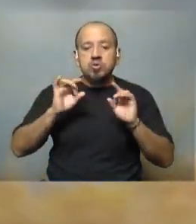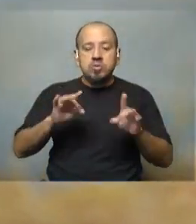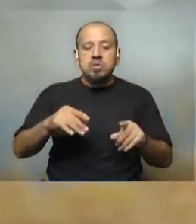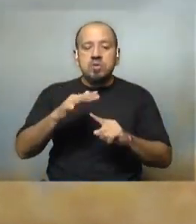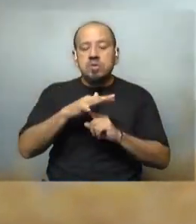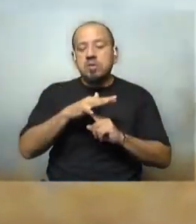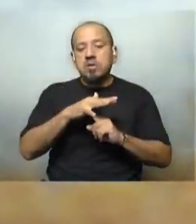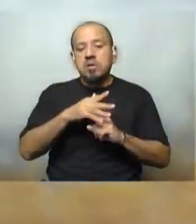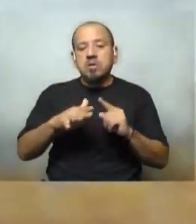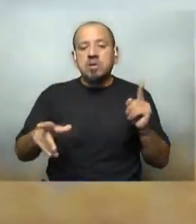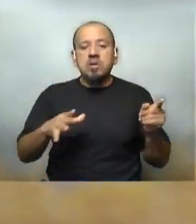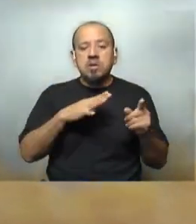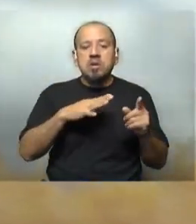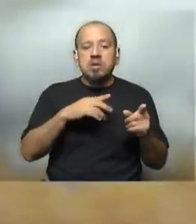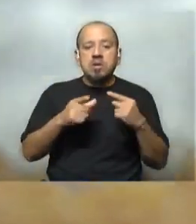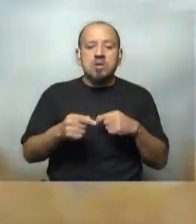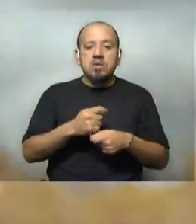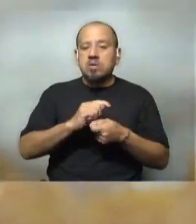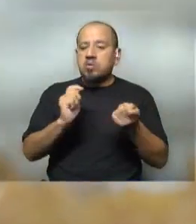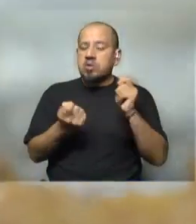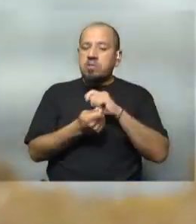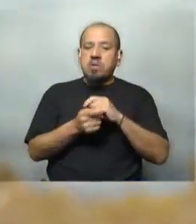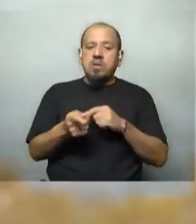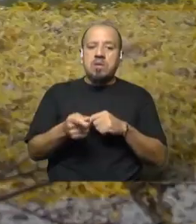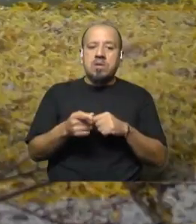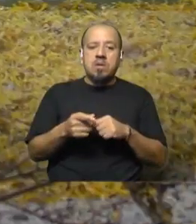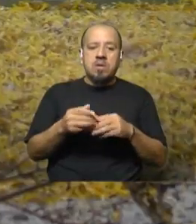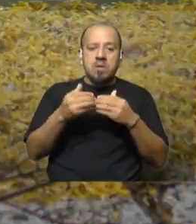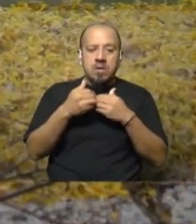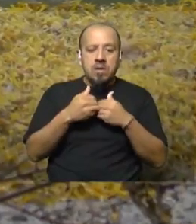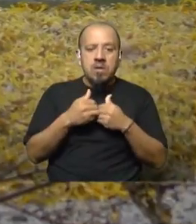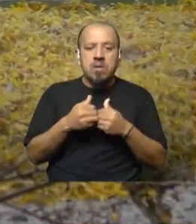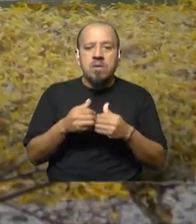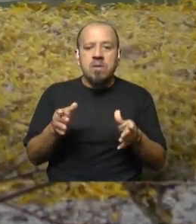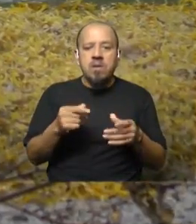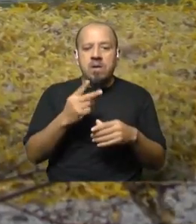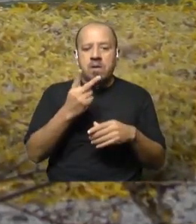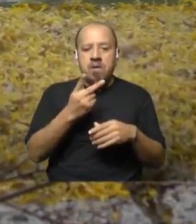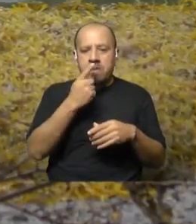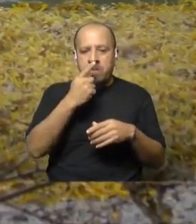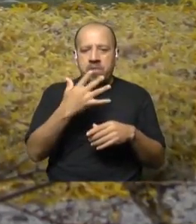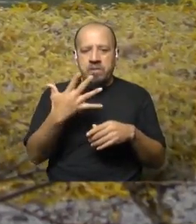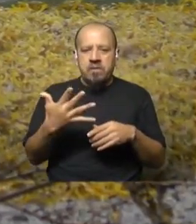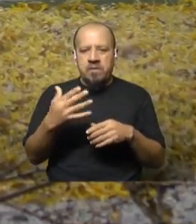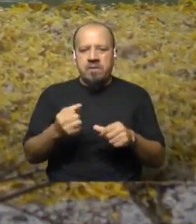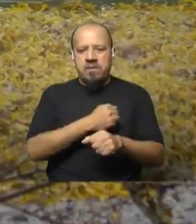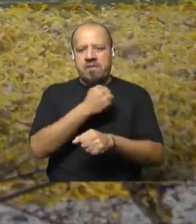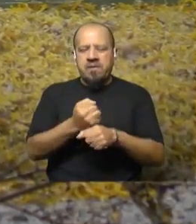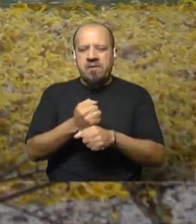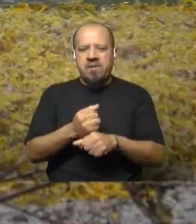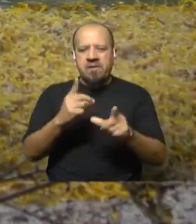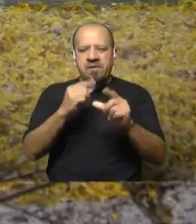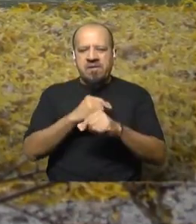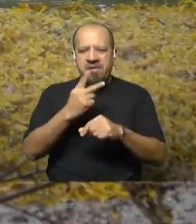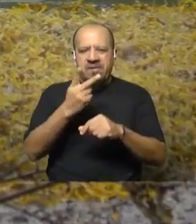hay kitesurf, la abundancia de aves no cambió en el tiempo. sea, desde el inicio del estudio, en el 2005 hasta el final, en el